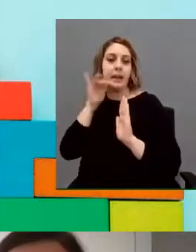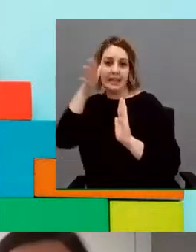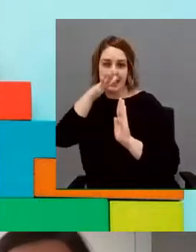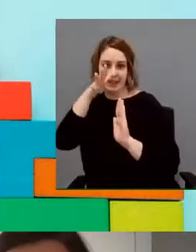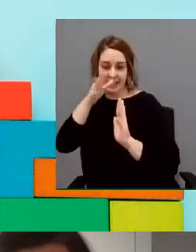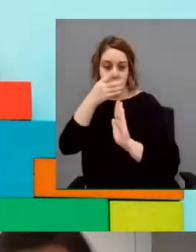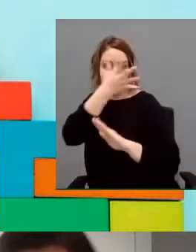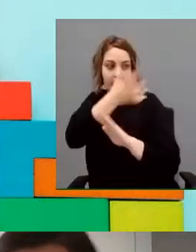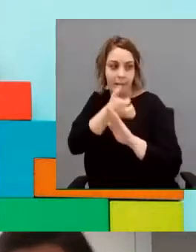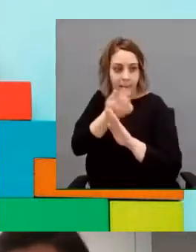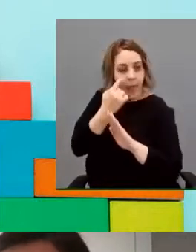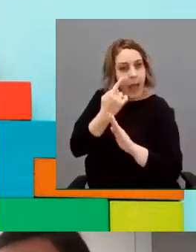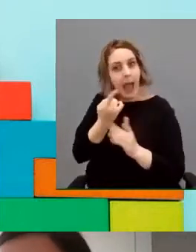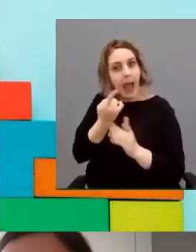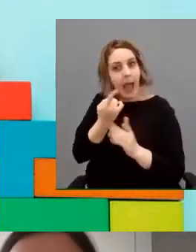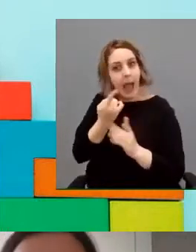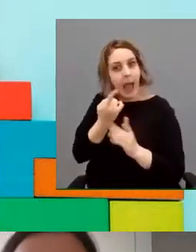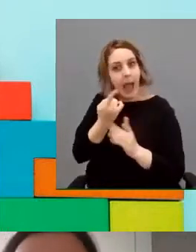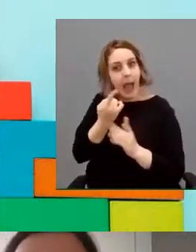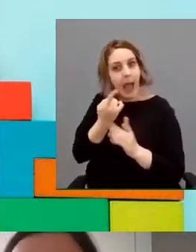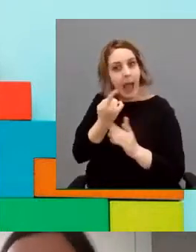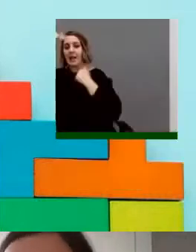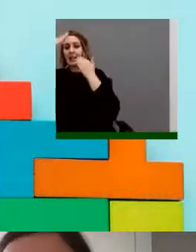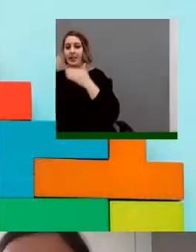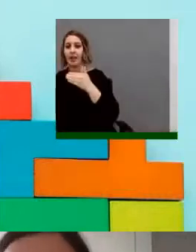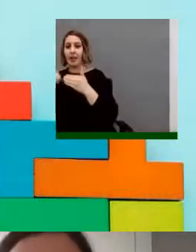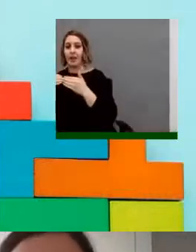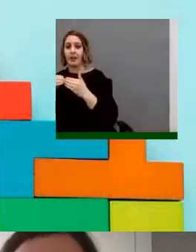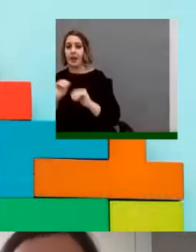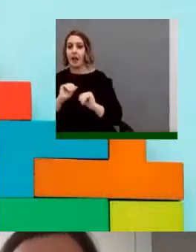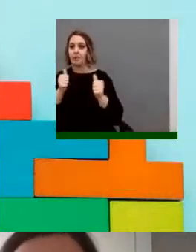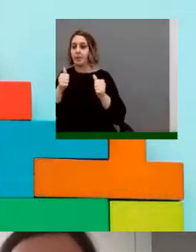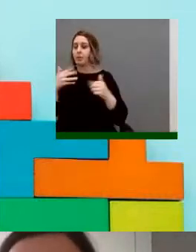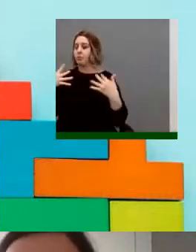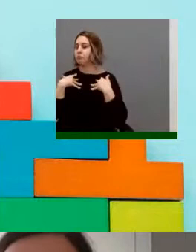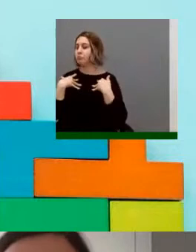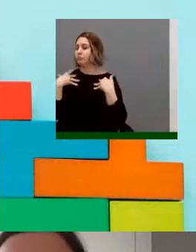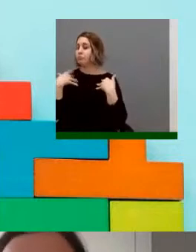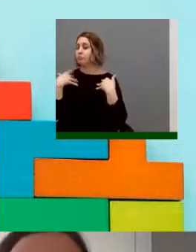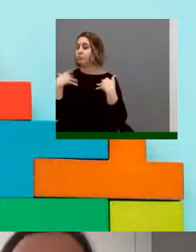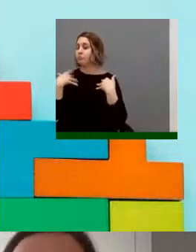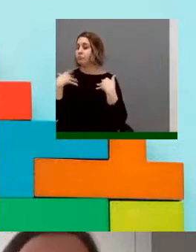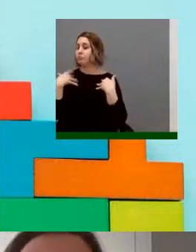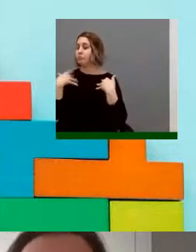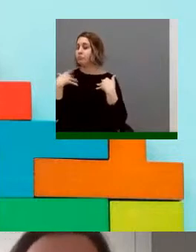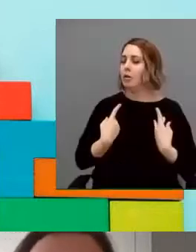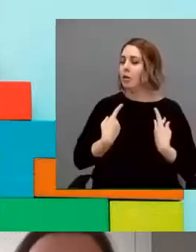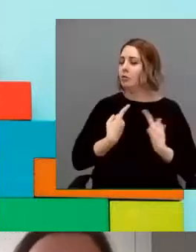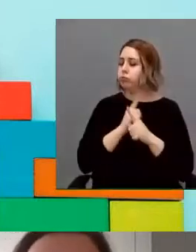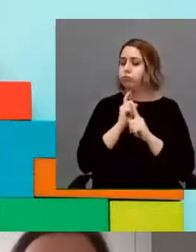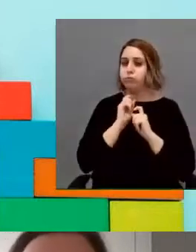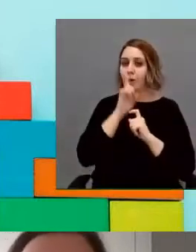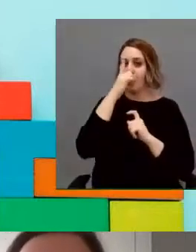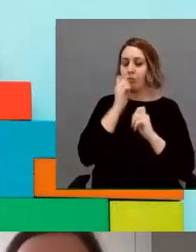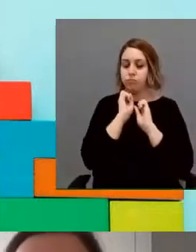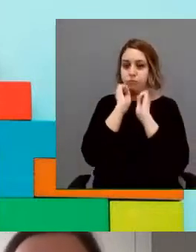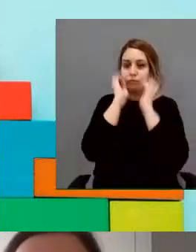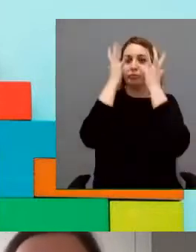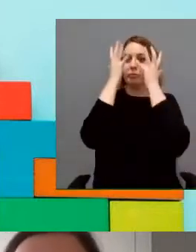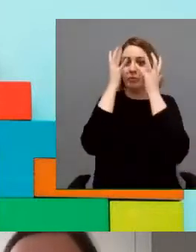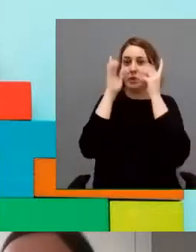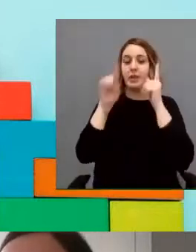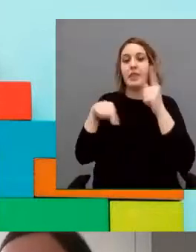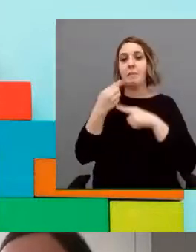Y también hace una labor de atención al cliente que al principio lo pasaba fatal. Se ponía muy, muy loco. No es mucho que intentemos